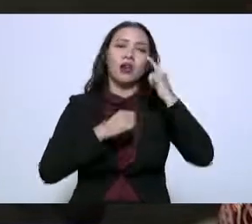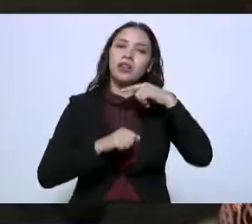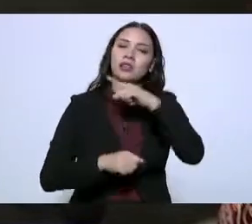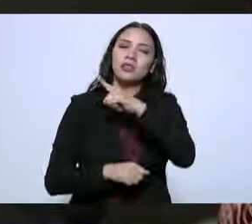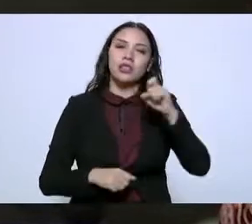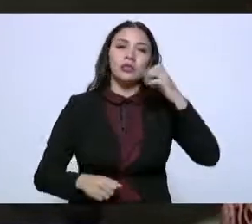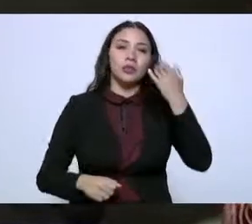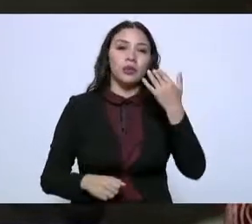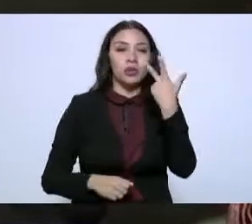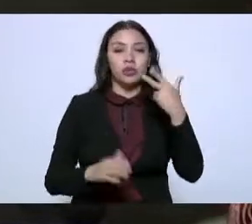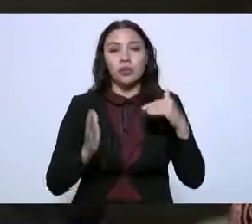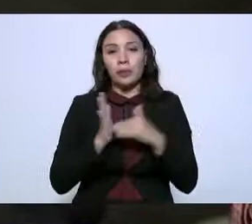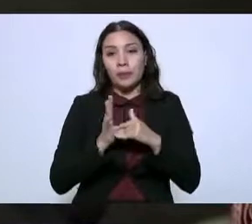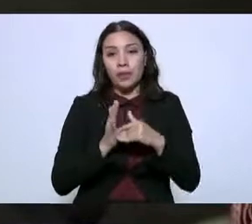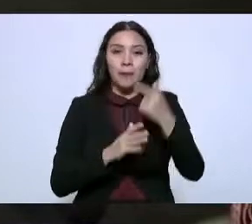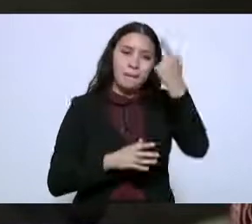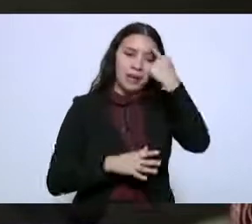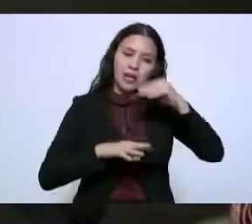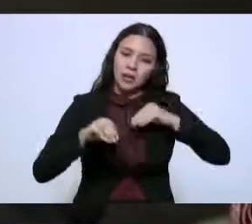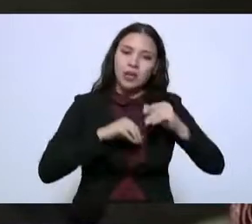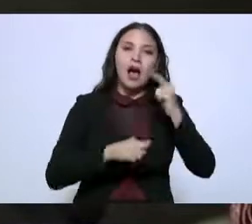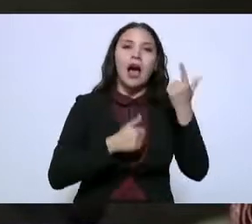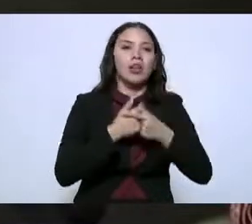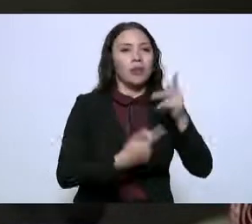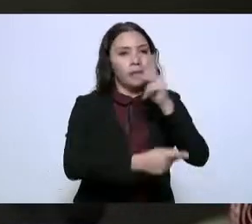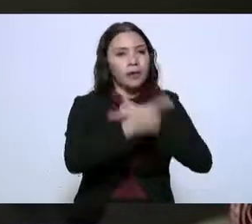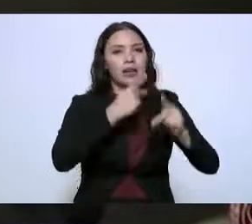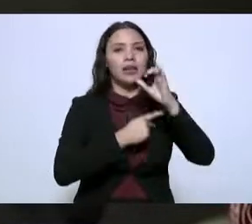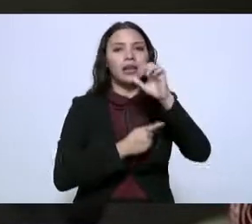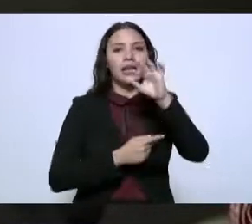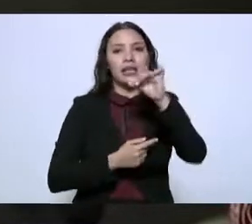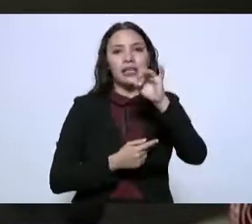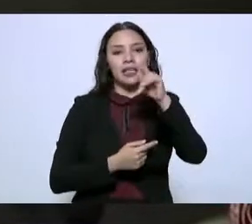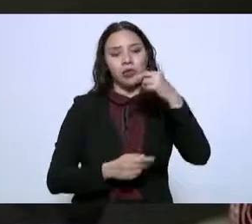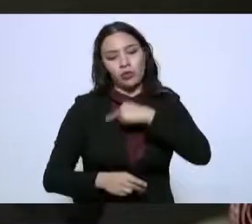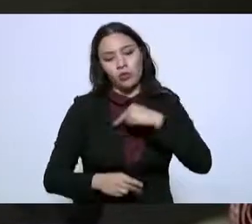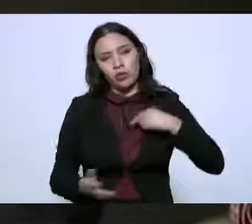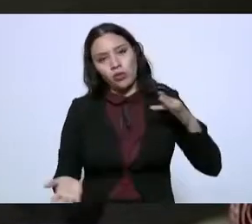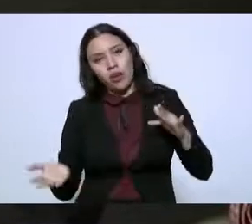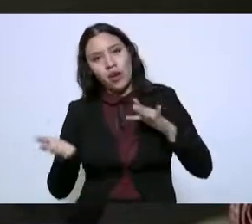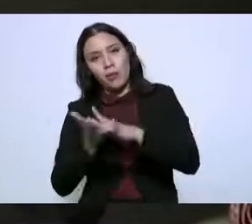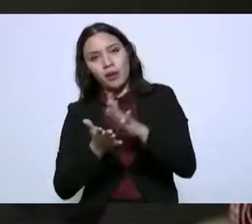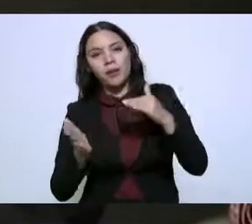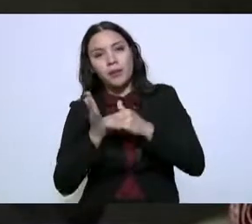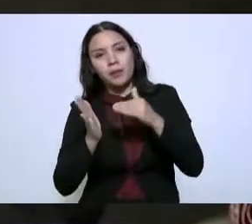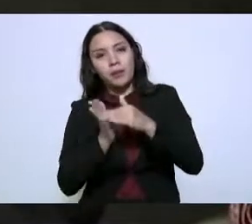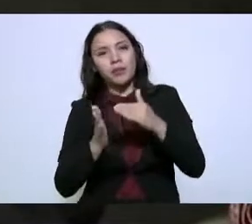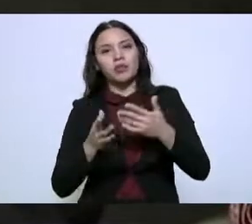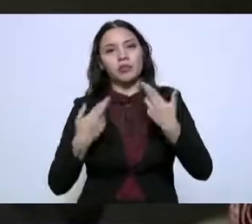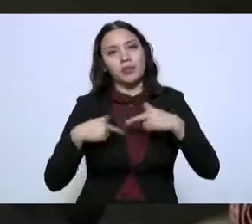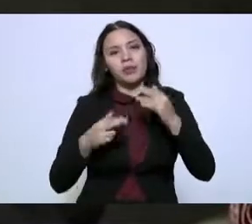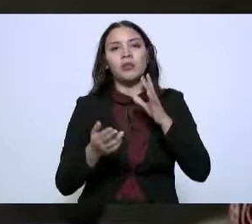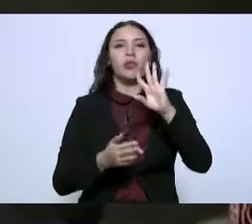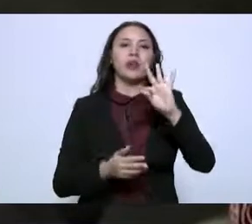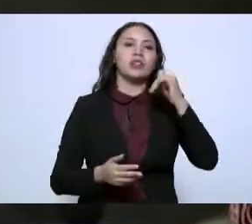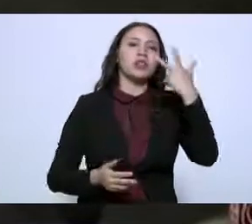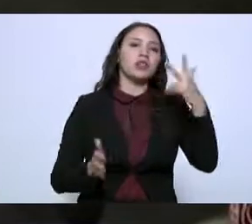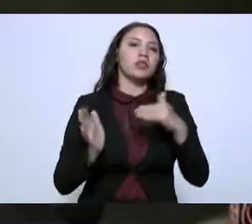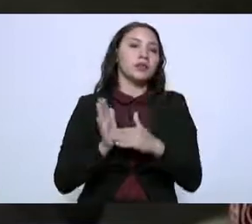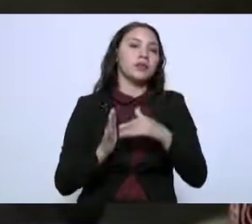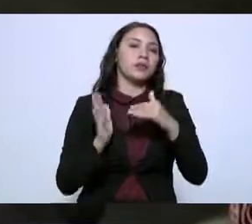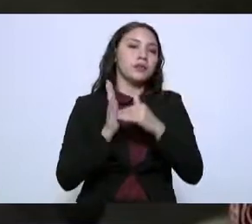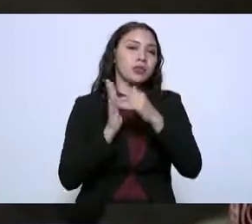158 mil acciones o créditos con un monto de inversión o un monto representante de 48 mil